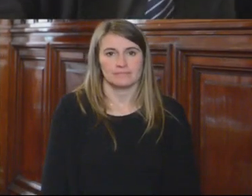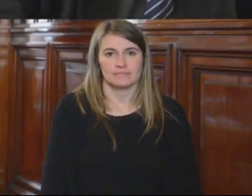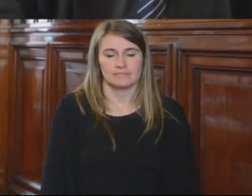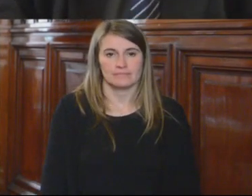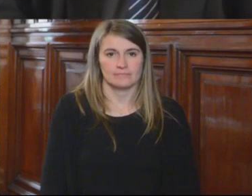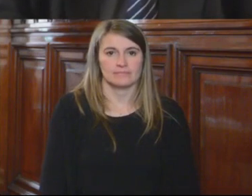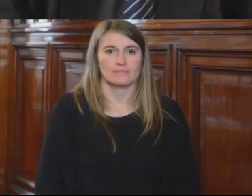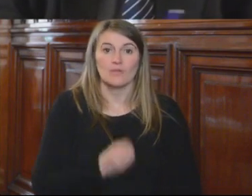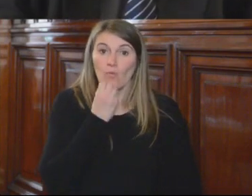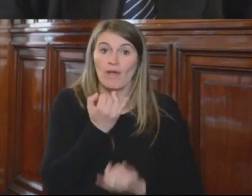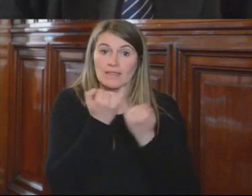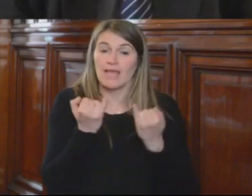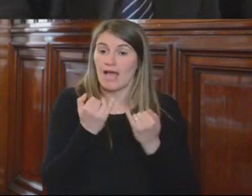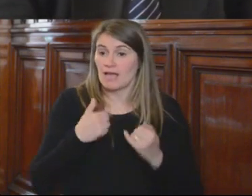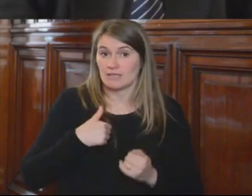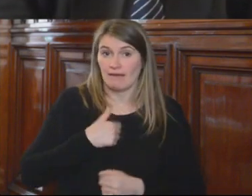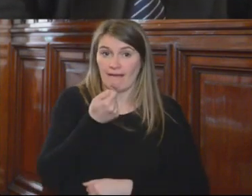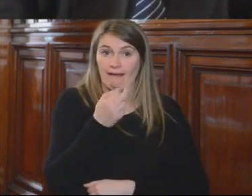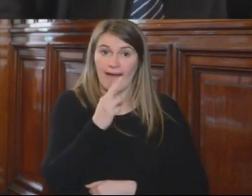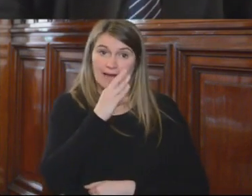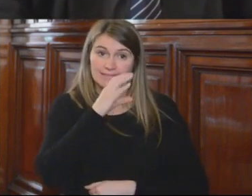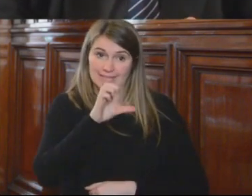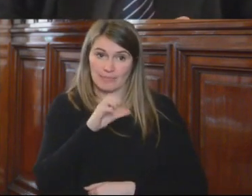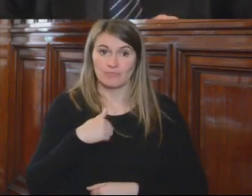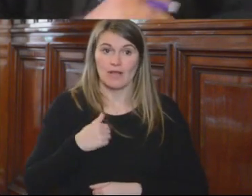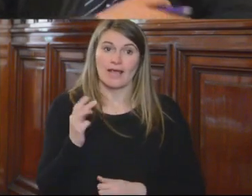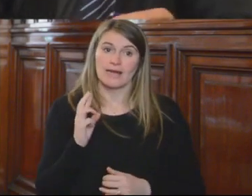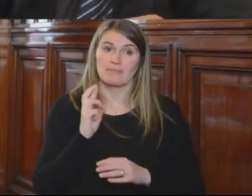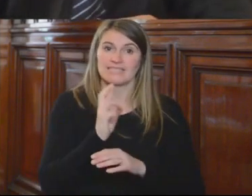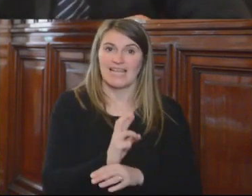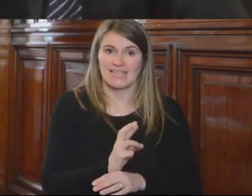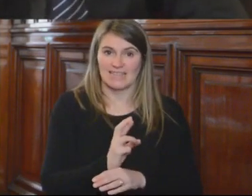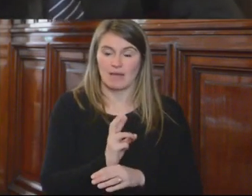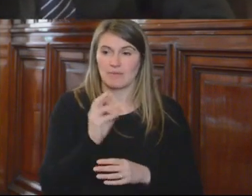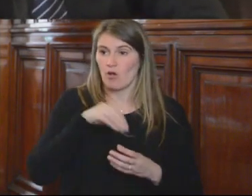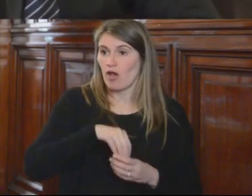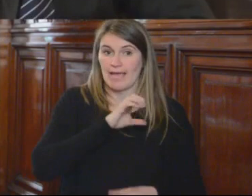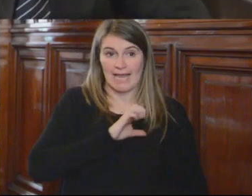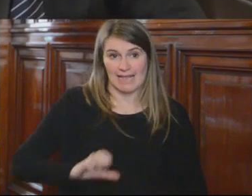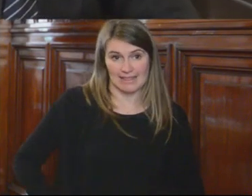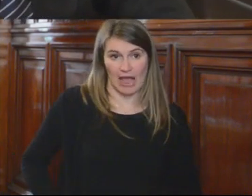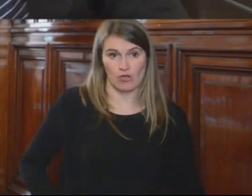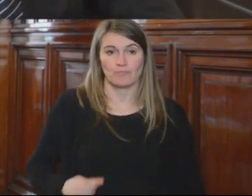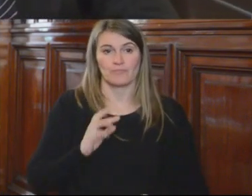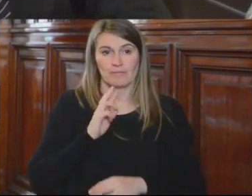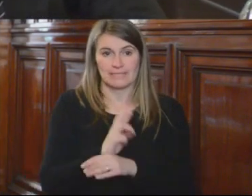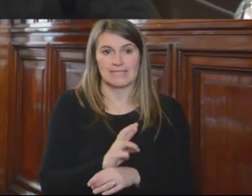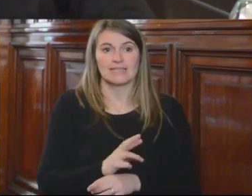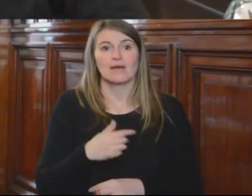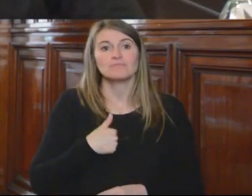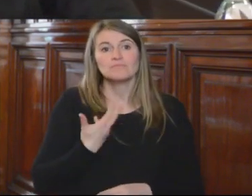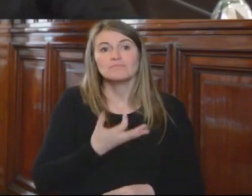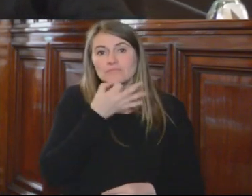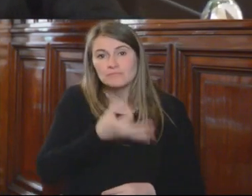Buenos días, mi nombre es Roberto Arce, vengo en representación de la Procuraduría General del Estado y quería manifestar que